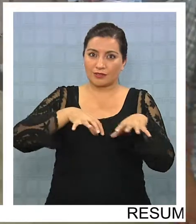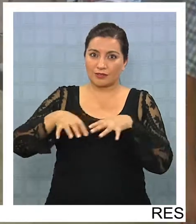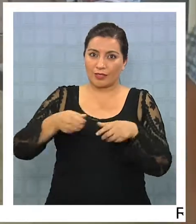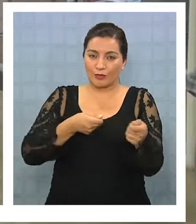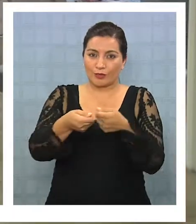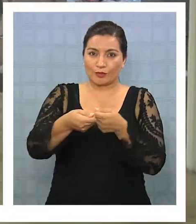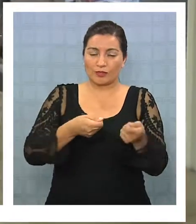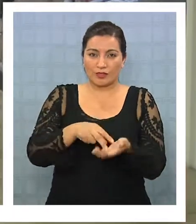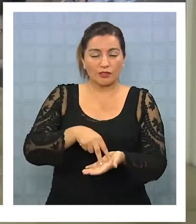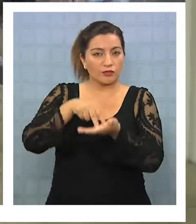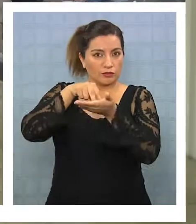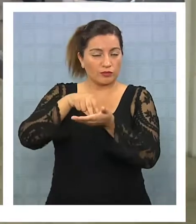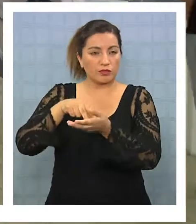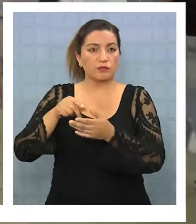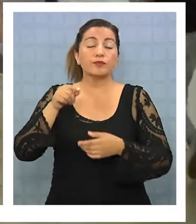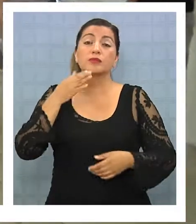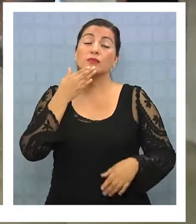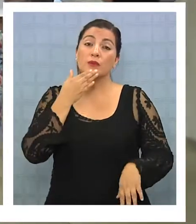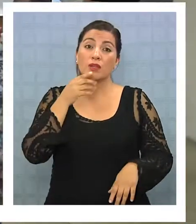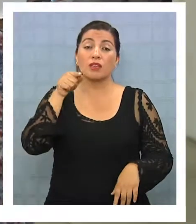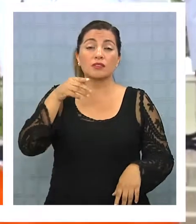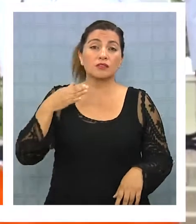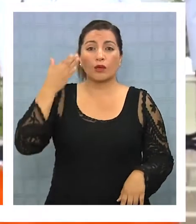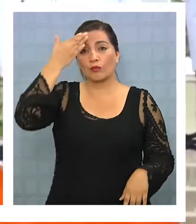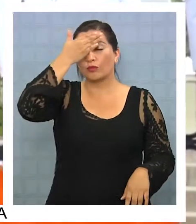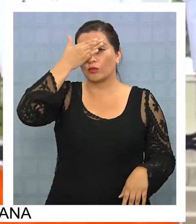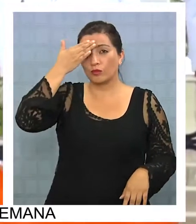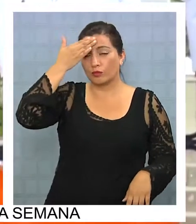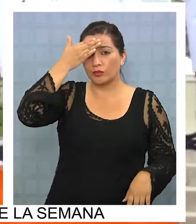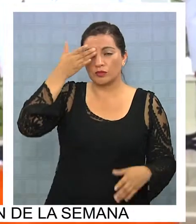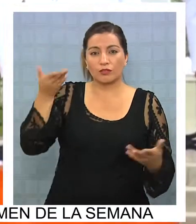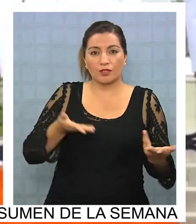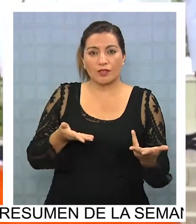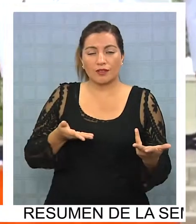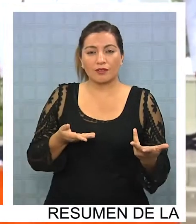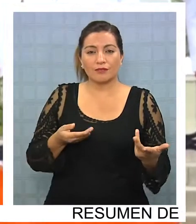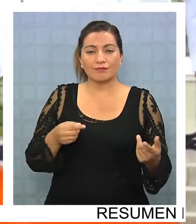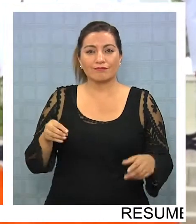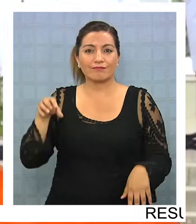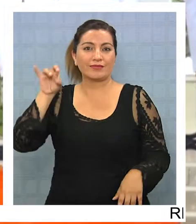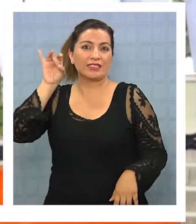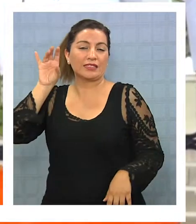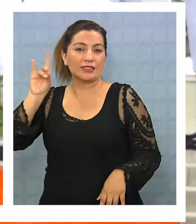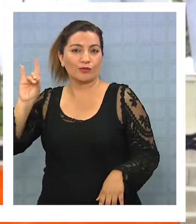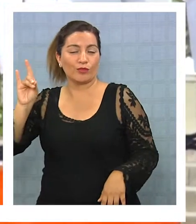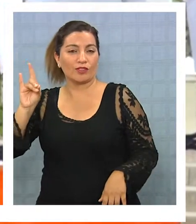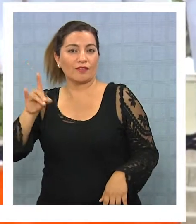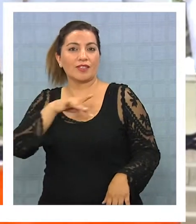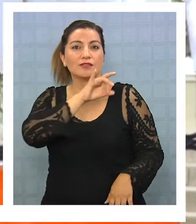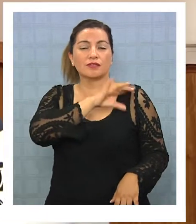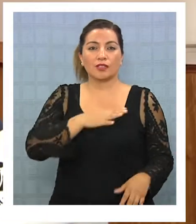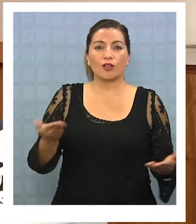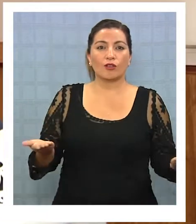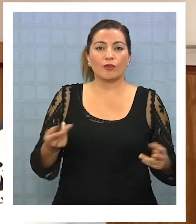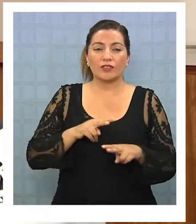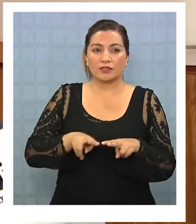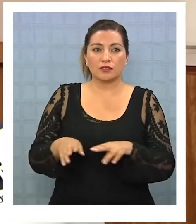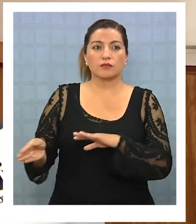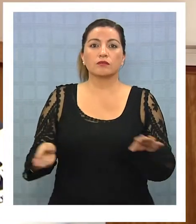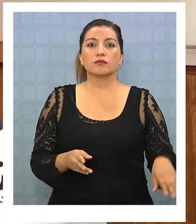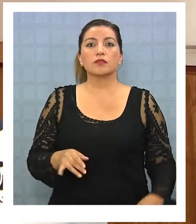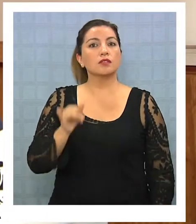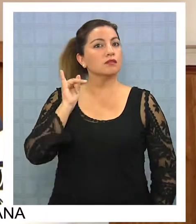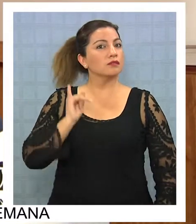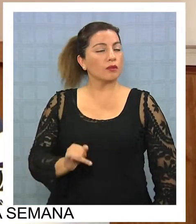Franca. Además, muestra su preocupación por lo polarizadas de las posiciones de ambos países. Siempre hemos